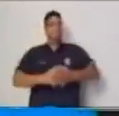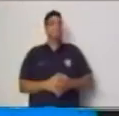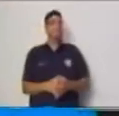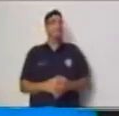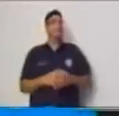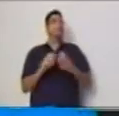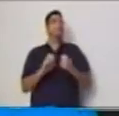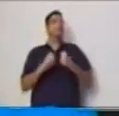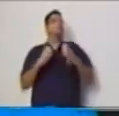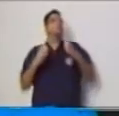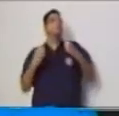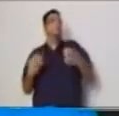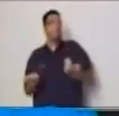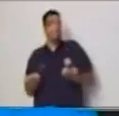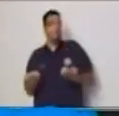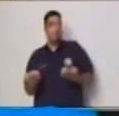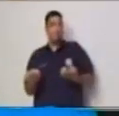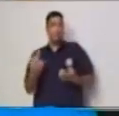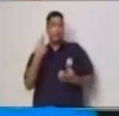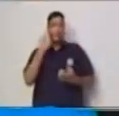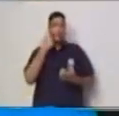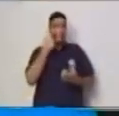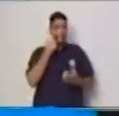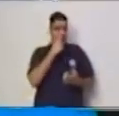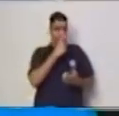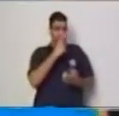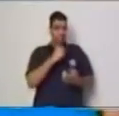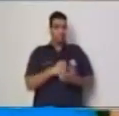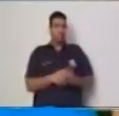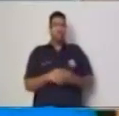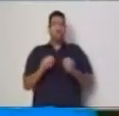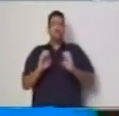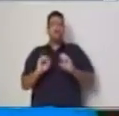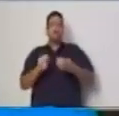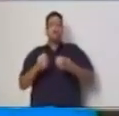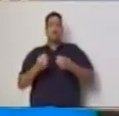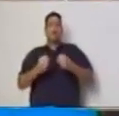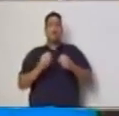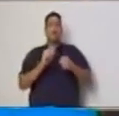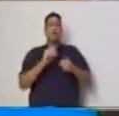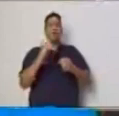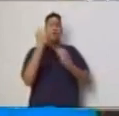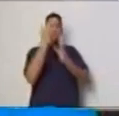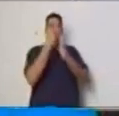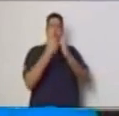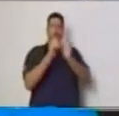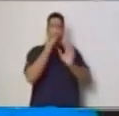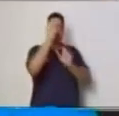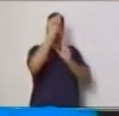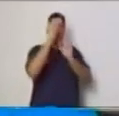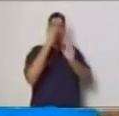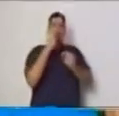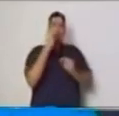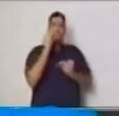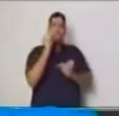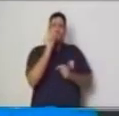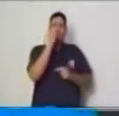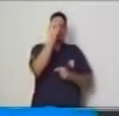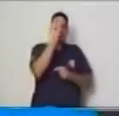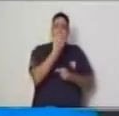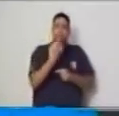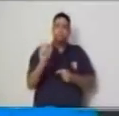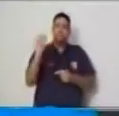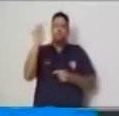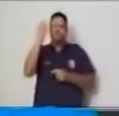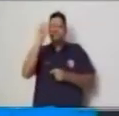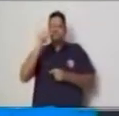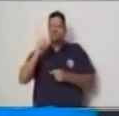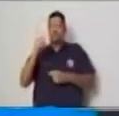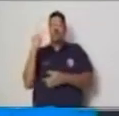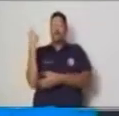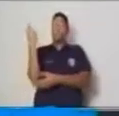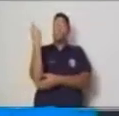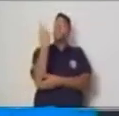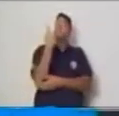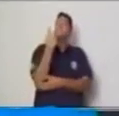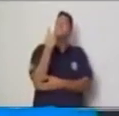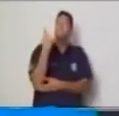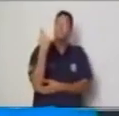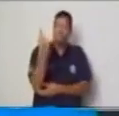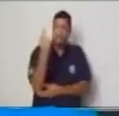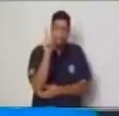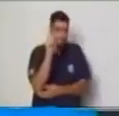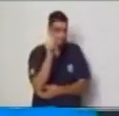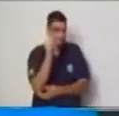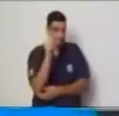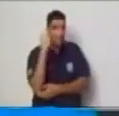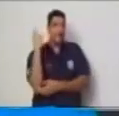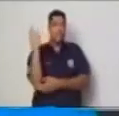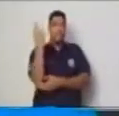relación de la función que expresamos en ese enunciado. Importantísimo recordar